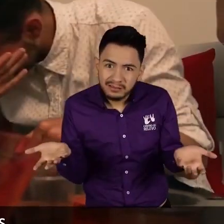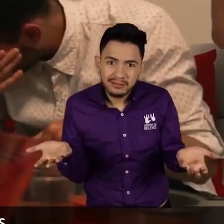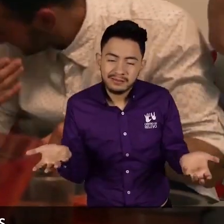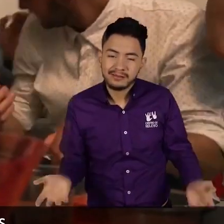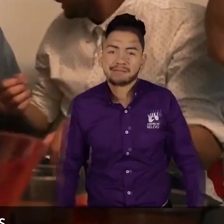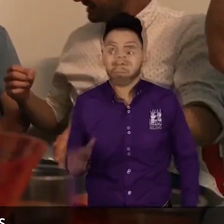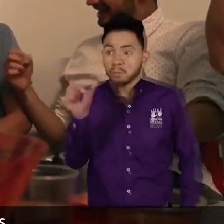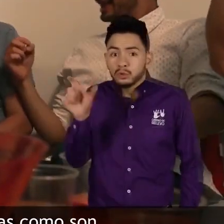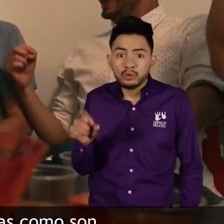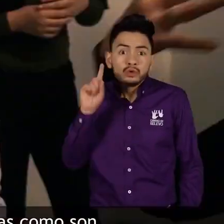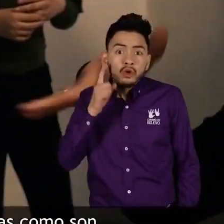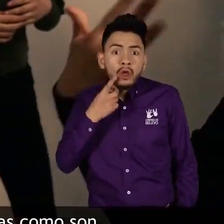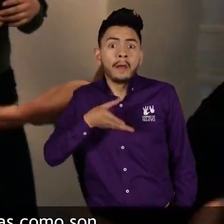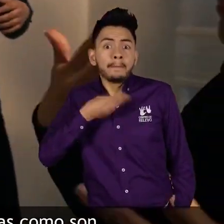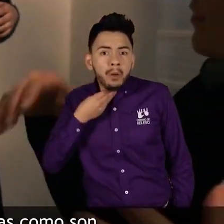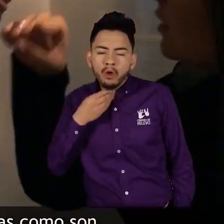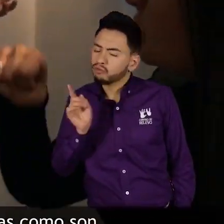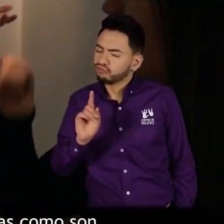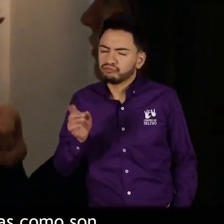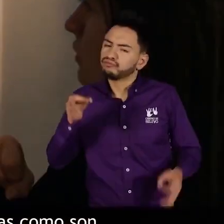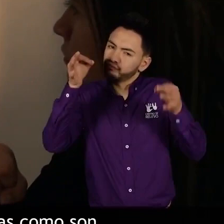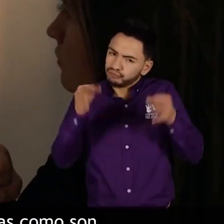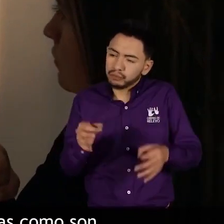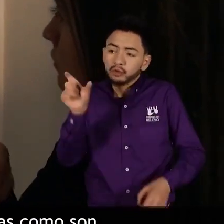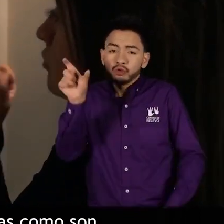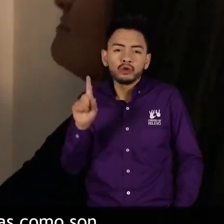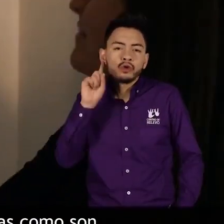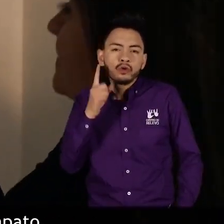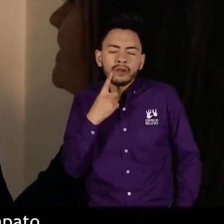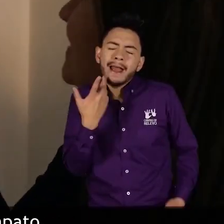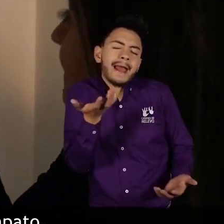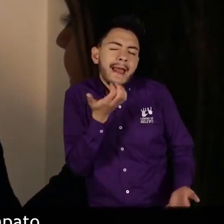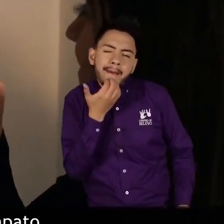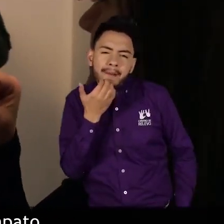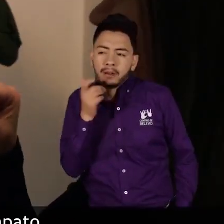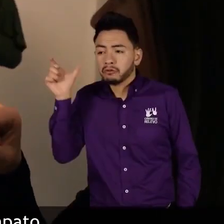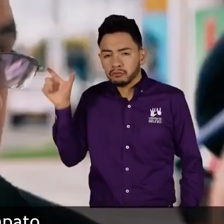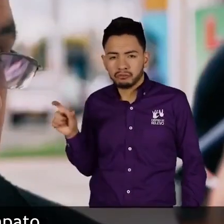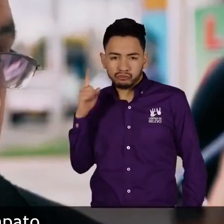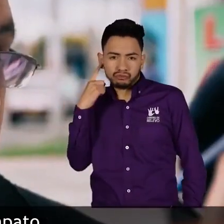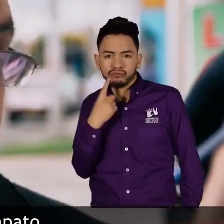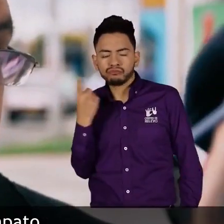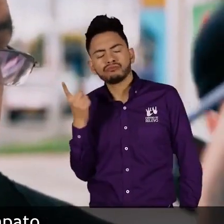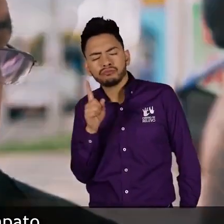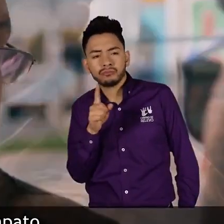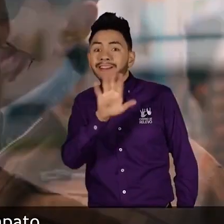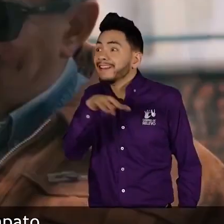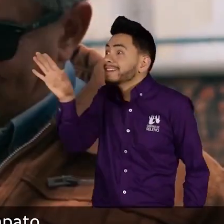sé, va a ser Sordos Tenemos que empezar a hablar las cosas como son O si no, van a quedar como un zapato